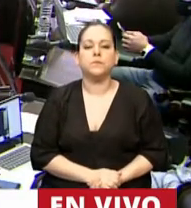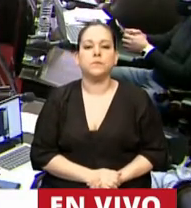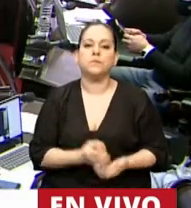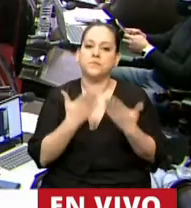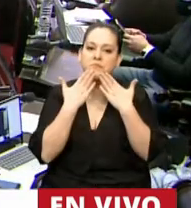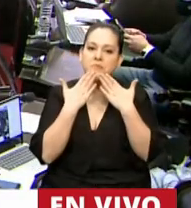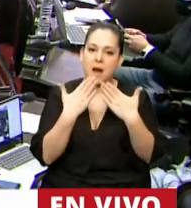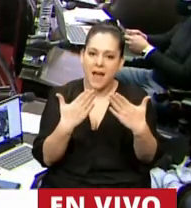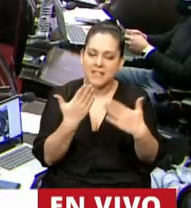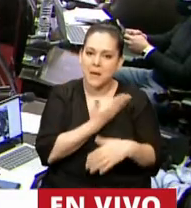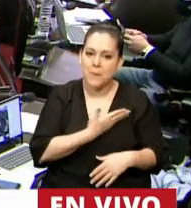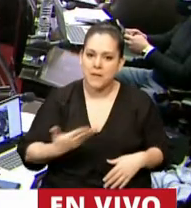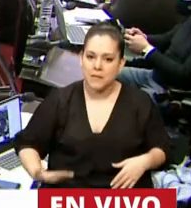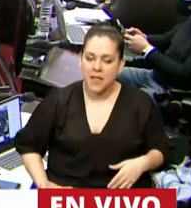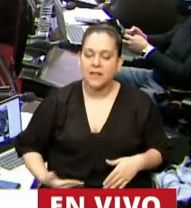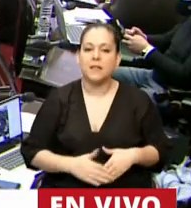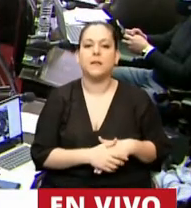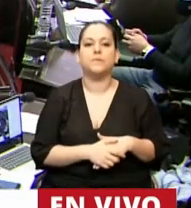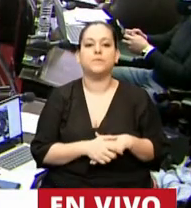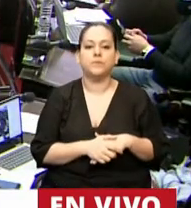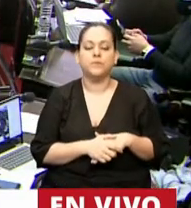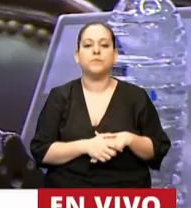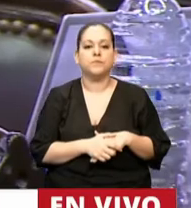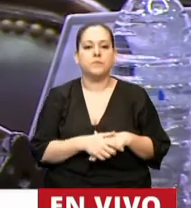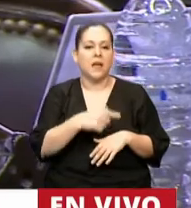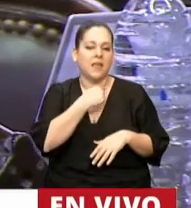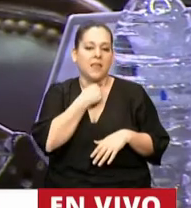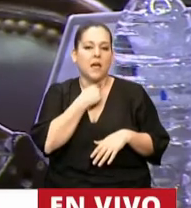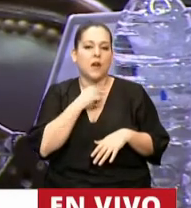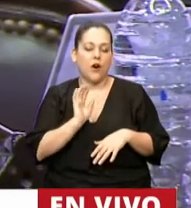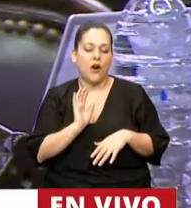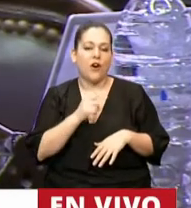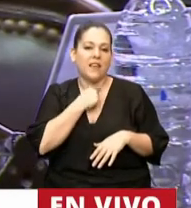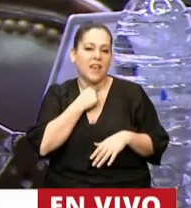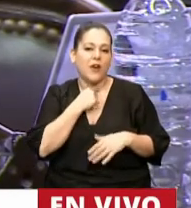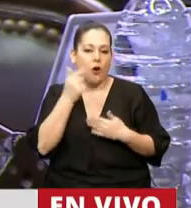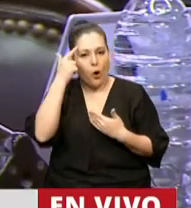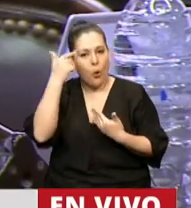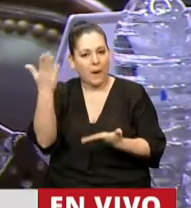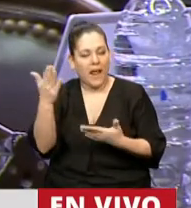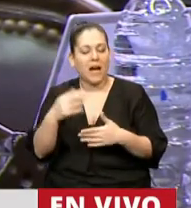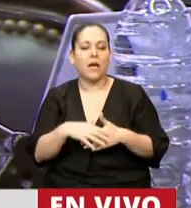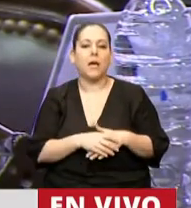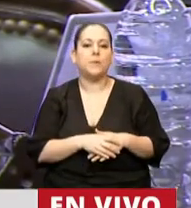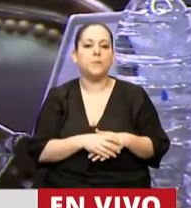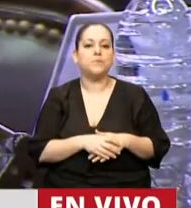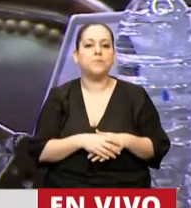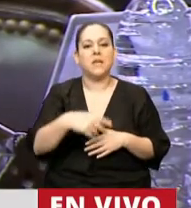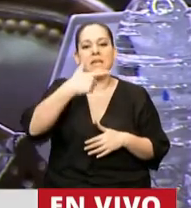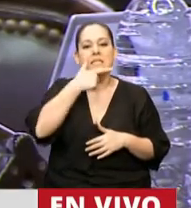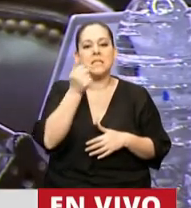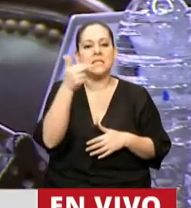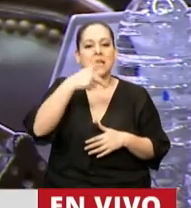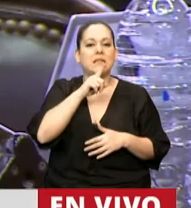Gracias, Presidente. Bueno, quiero rendir homenaje a Santiago